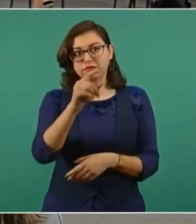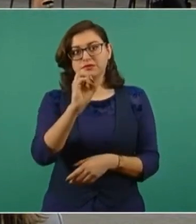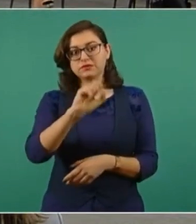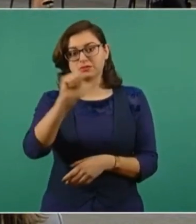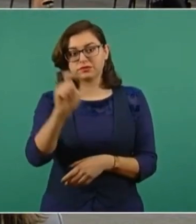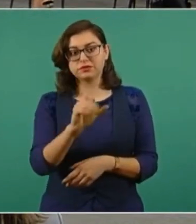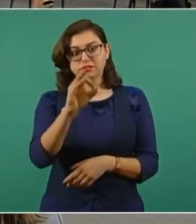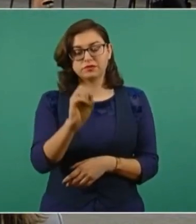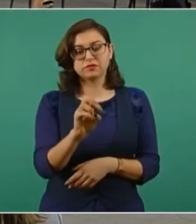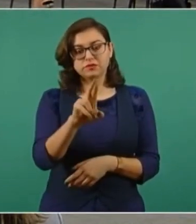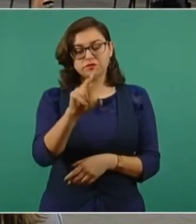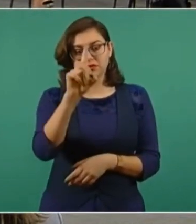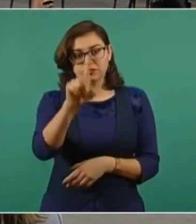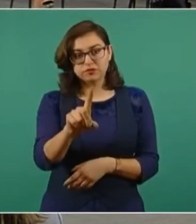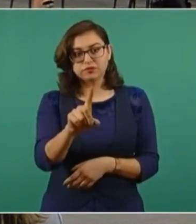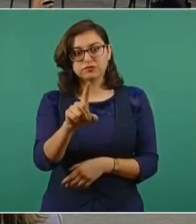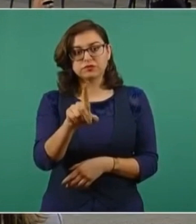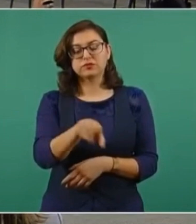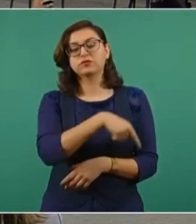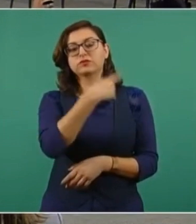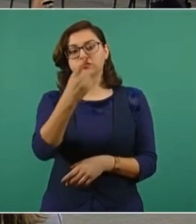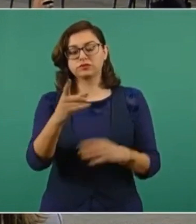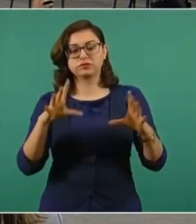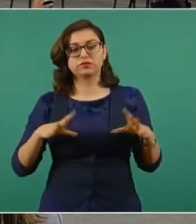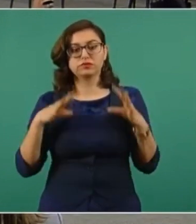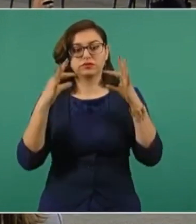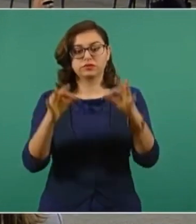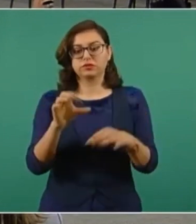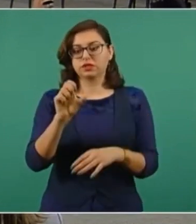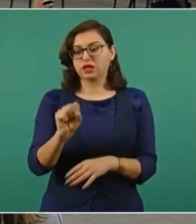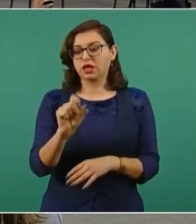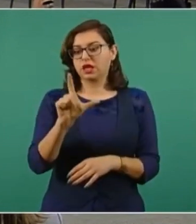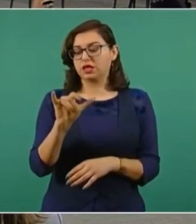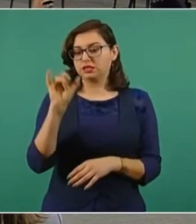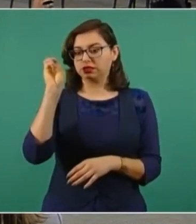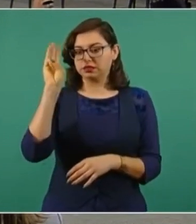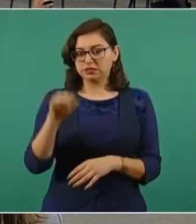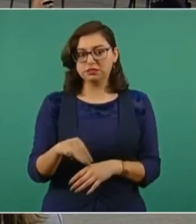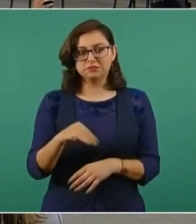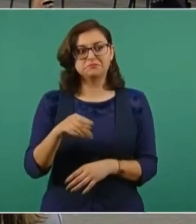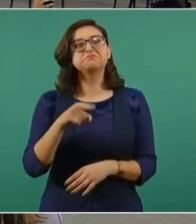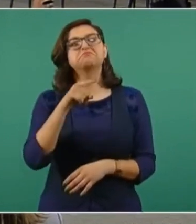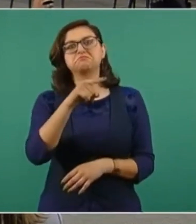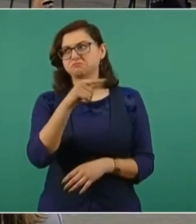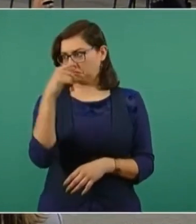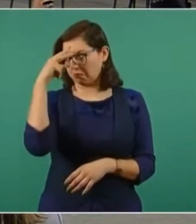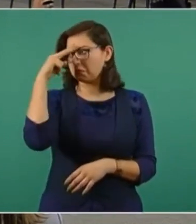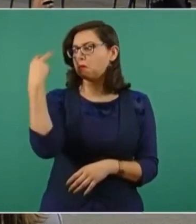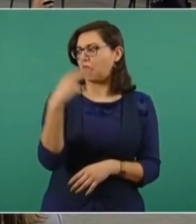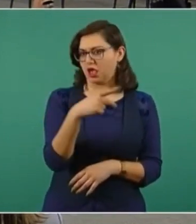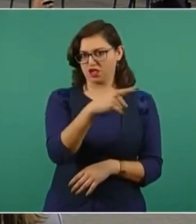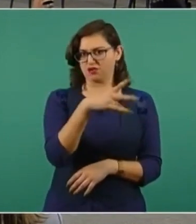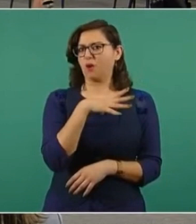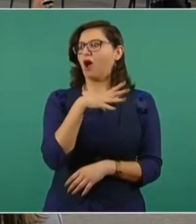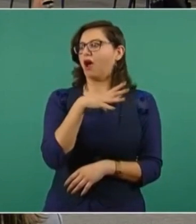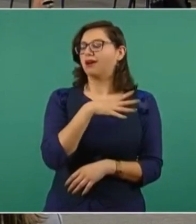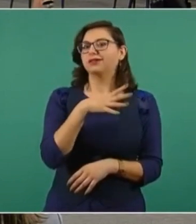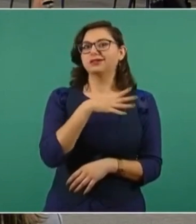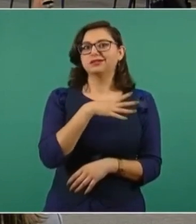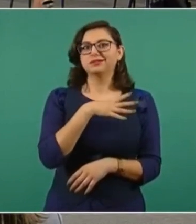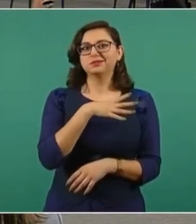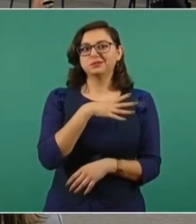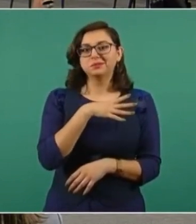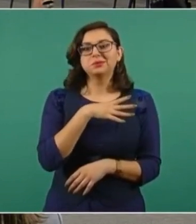con el apoyo de la Fundación Slim, un laboratorio, Leomon, allá en México, para terminar esta tarea.